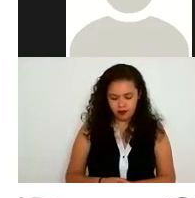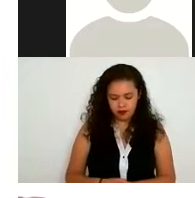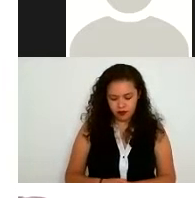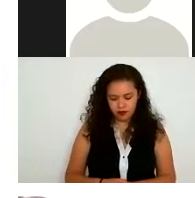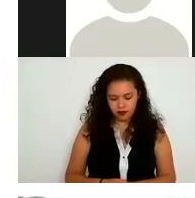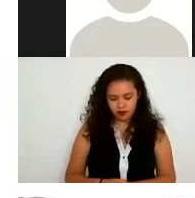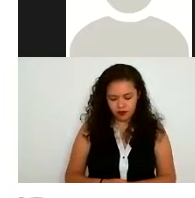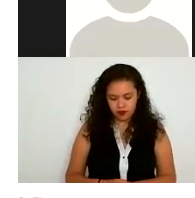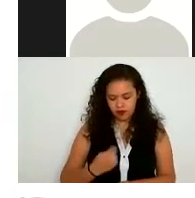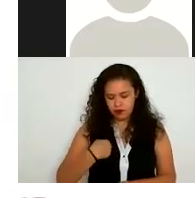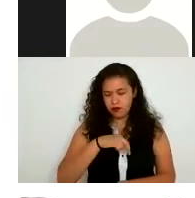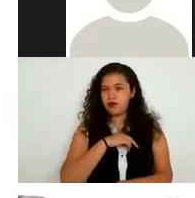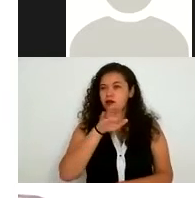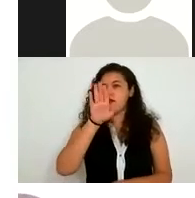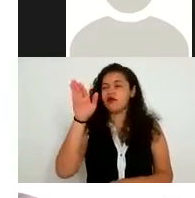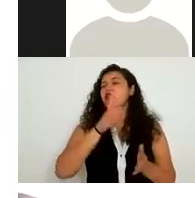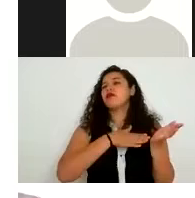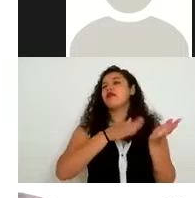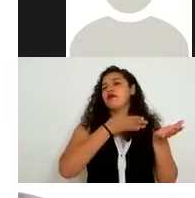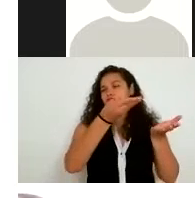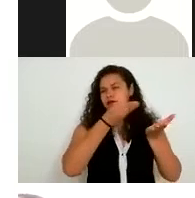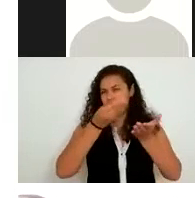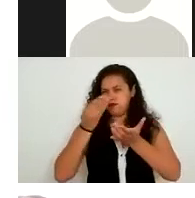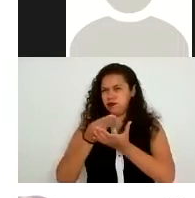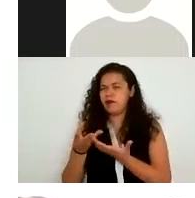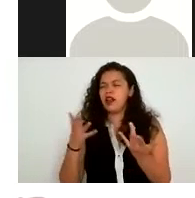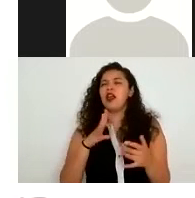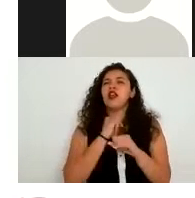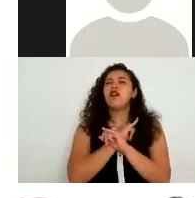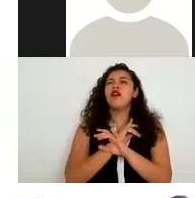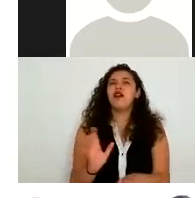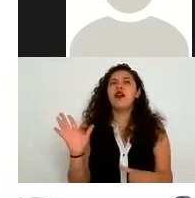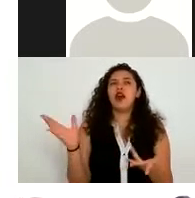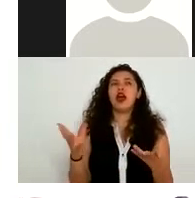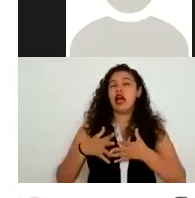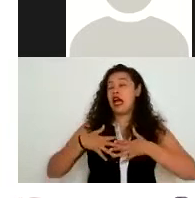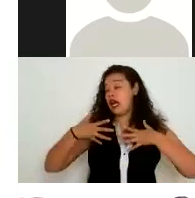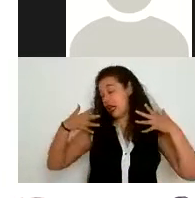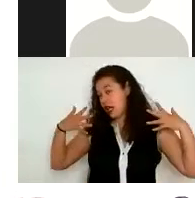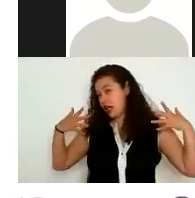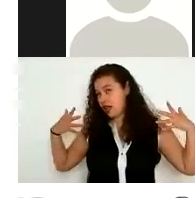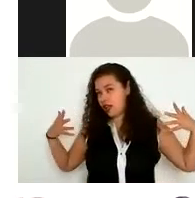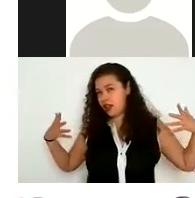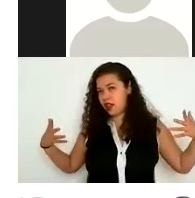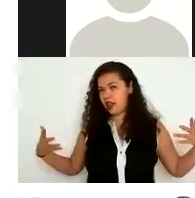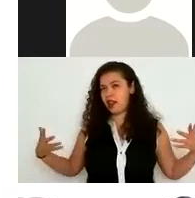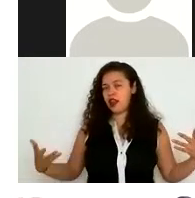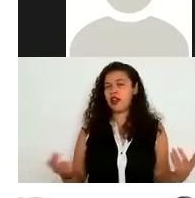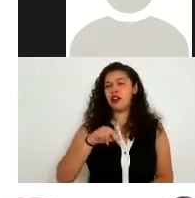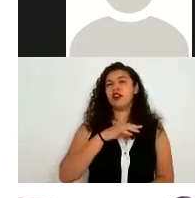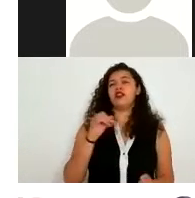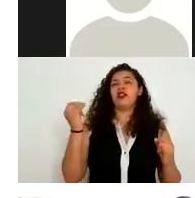diversa documentación que contiene información muy muy amplia y quizá no toda la necesitemos para lo que